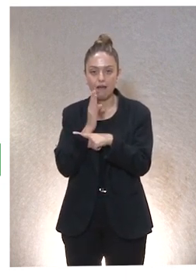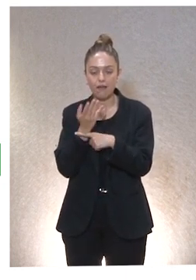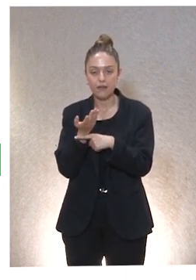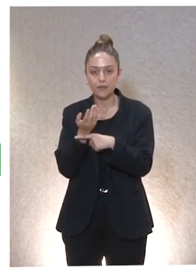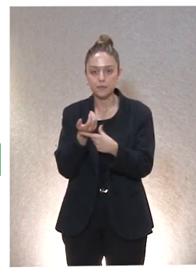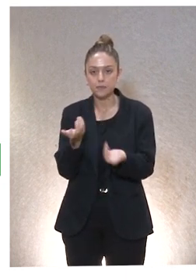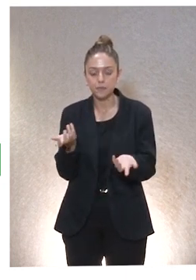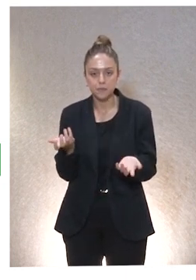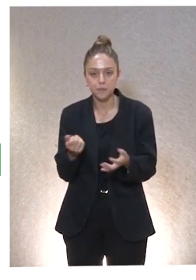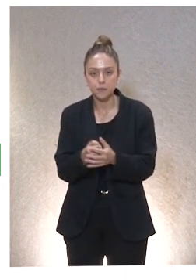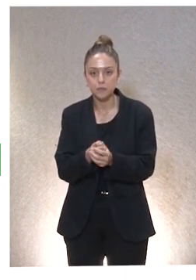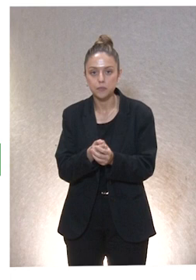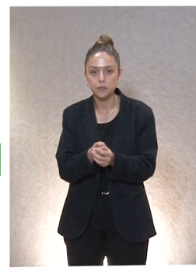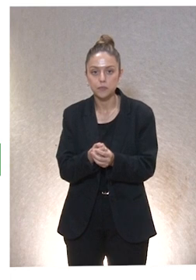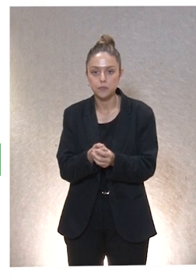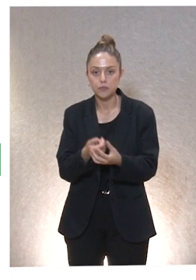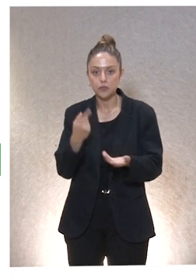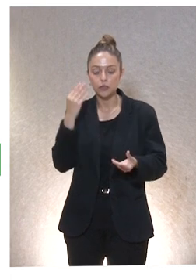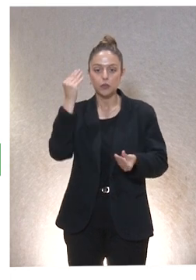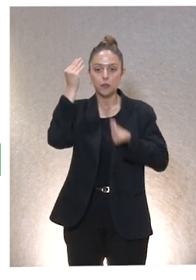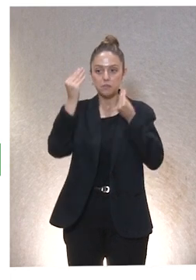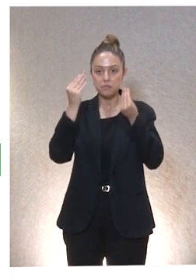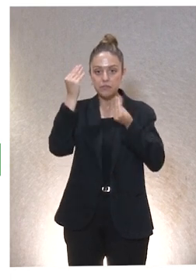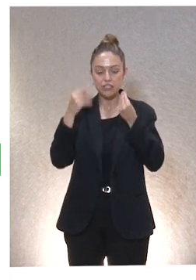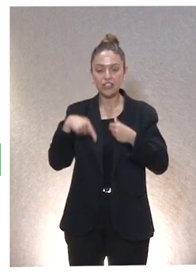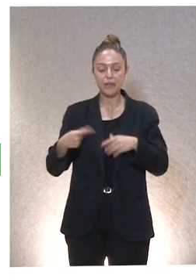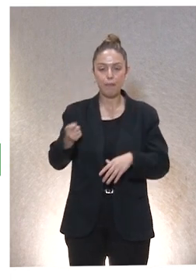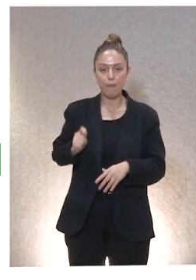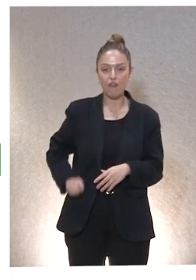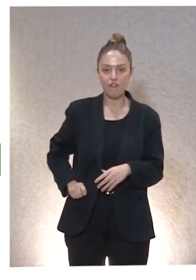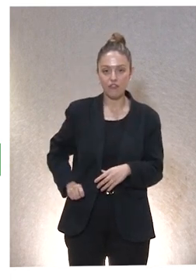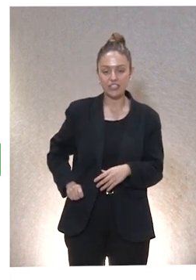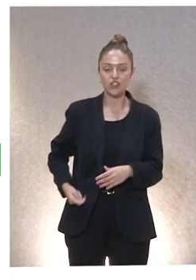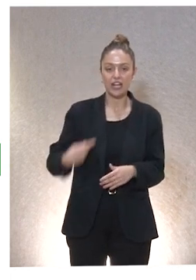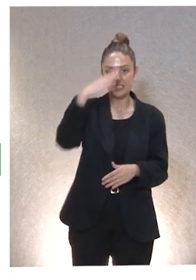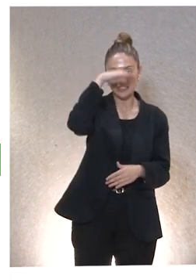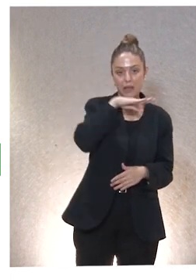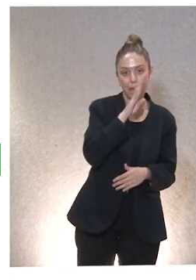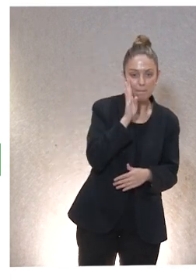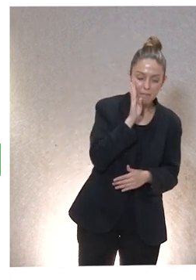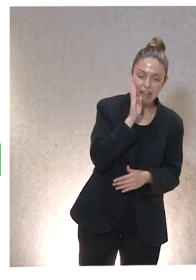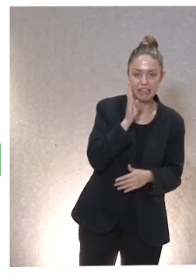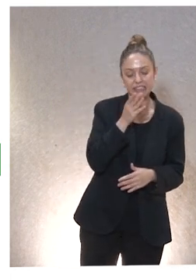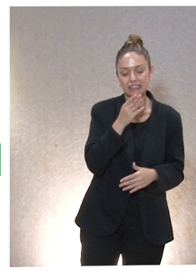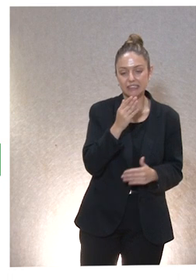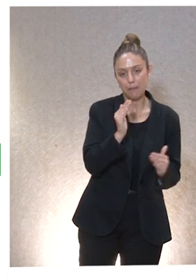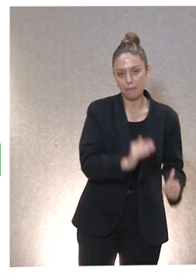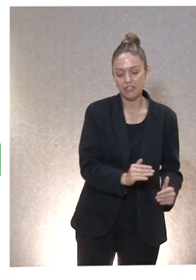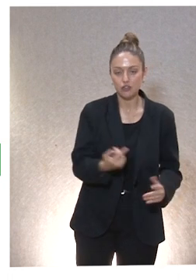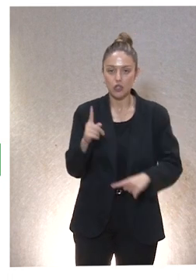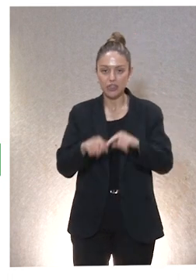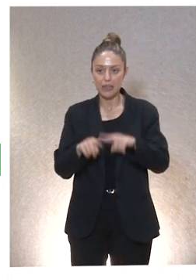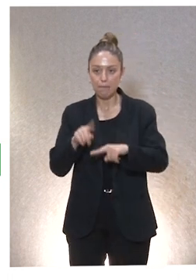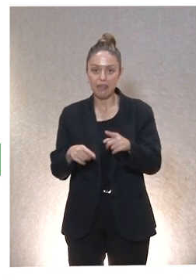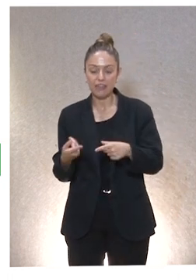estoy presuponiendo que aquí hay más profesionales que padres y madres de familia, pero si hubiera, bueno, pues